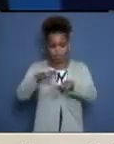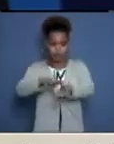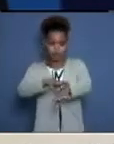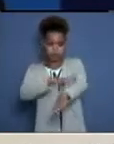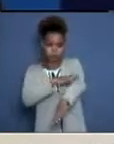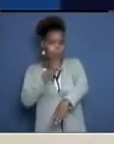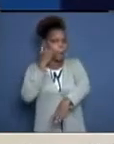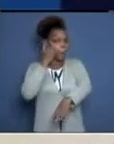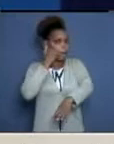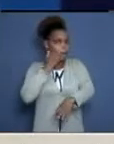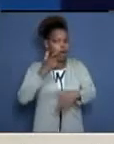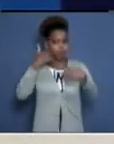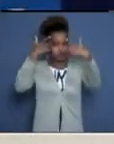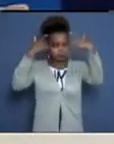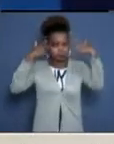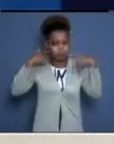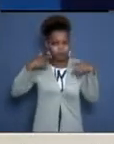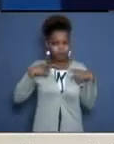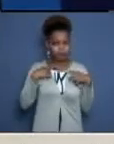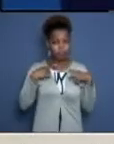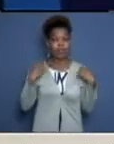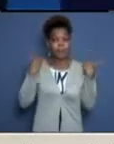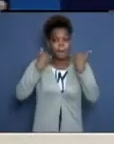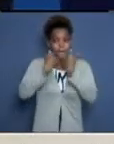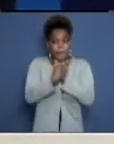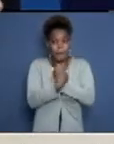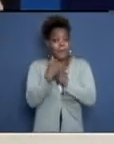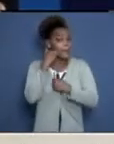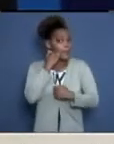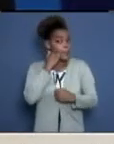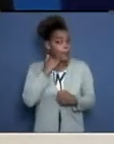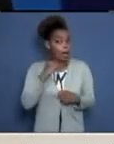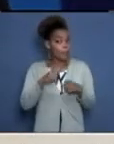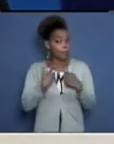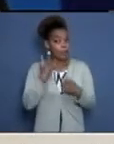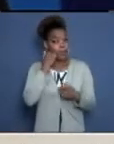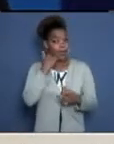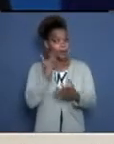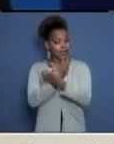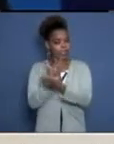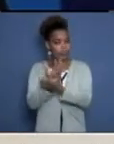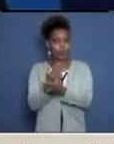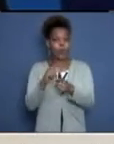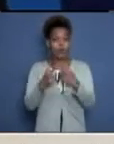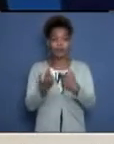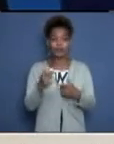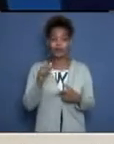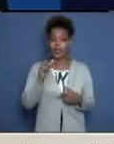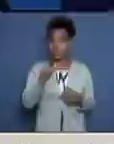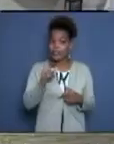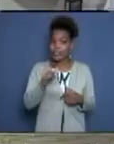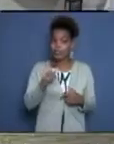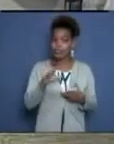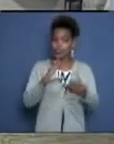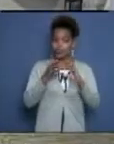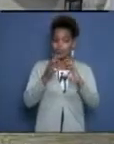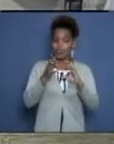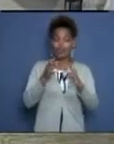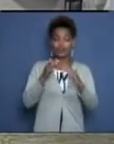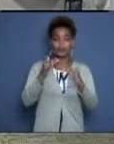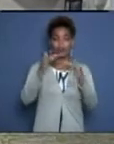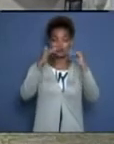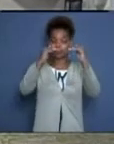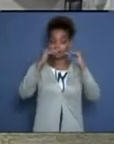de equipos de protección pensional. Pero eso son normas no cubanas. Y en el caso de los médicos de la